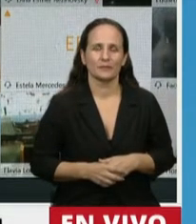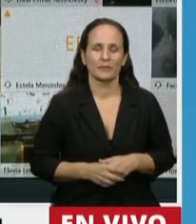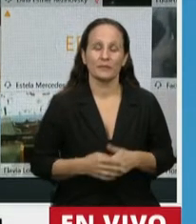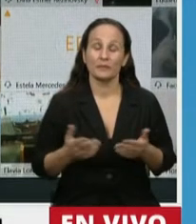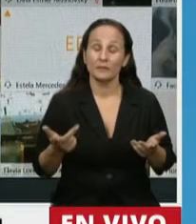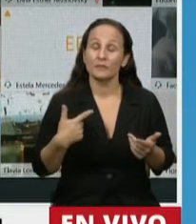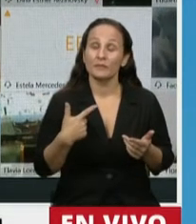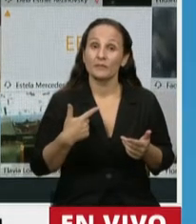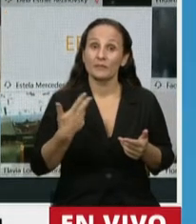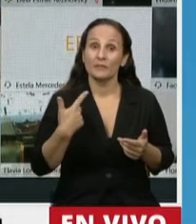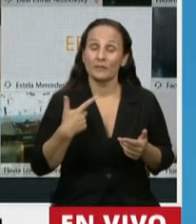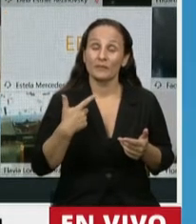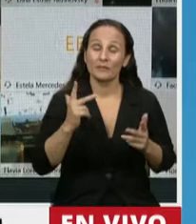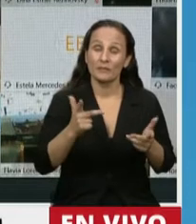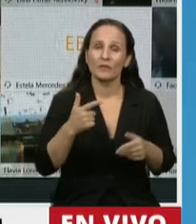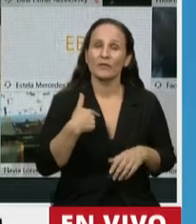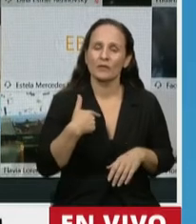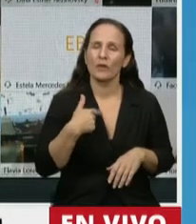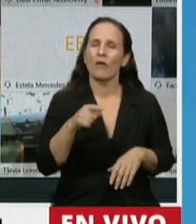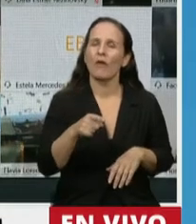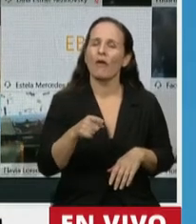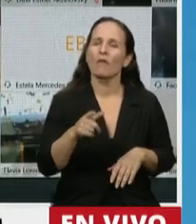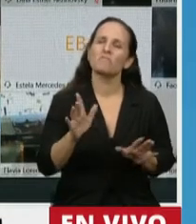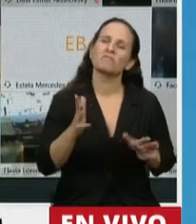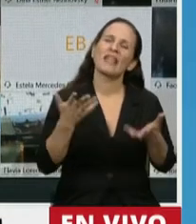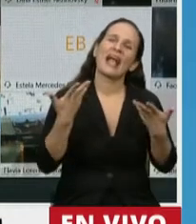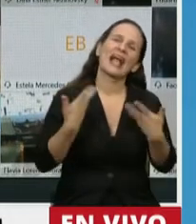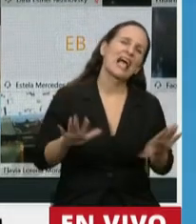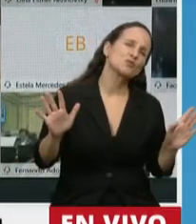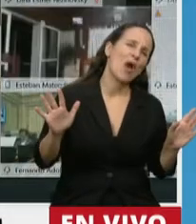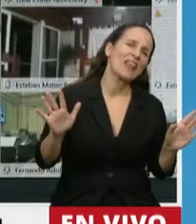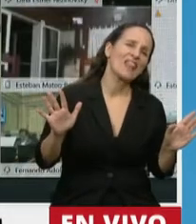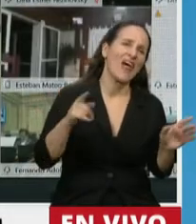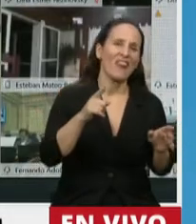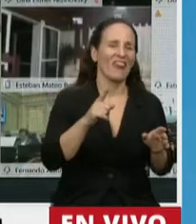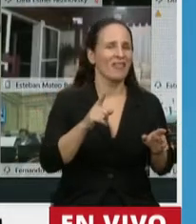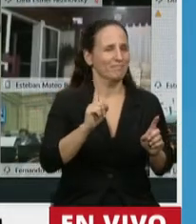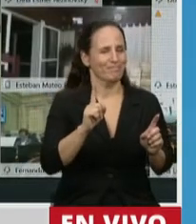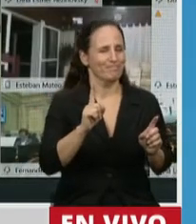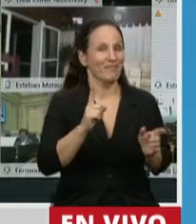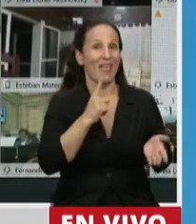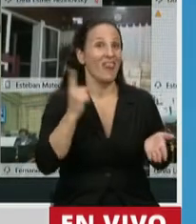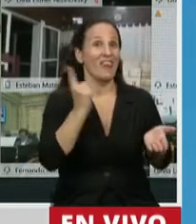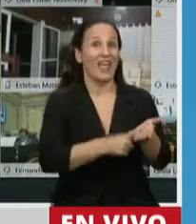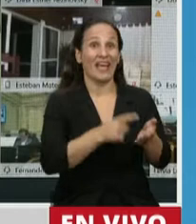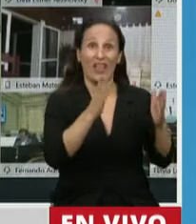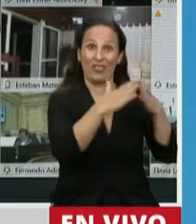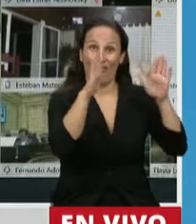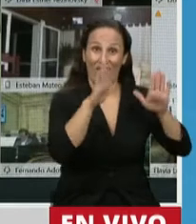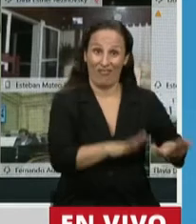Decía que no es casualidad que a partir del decreto del aislamiento social